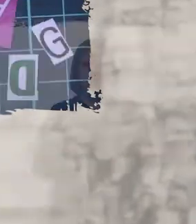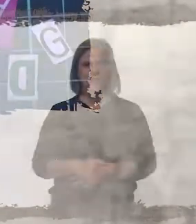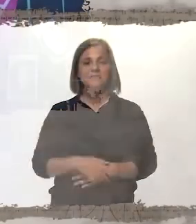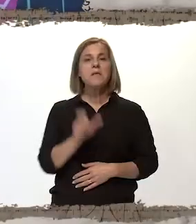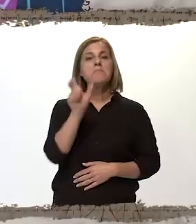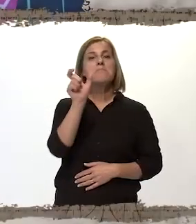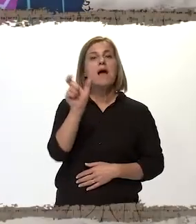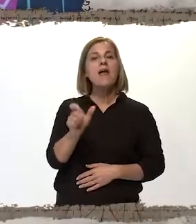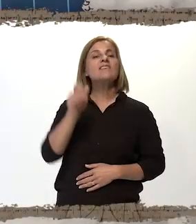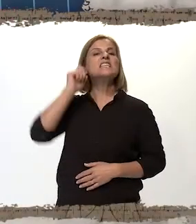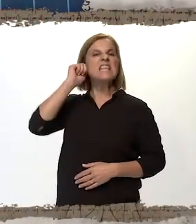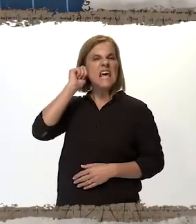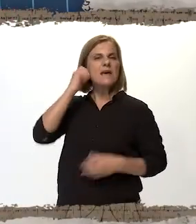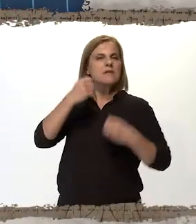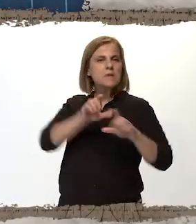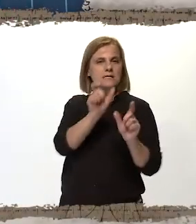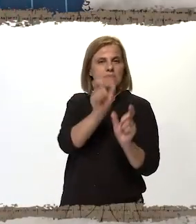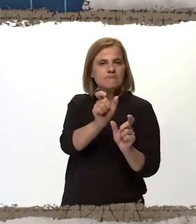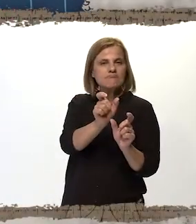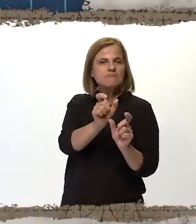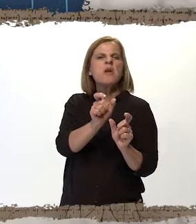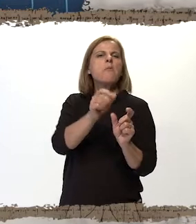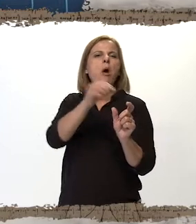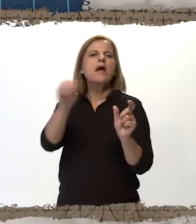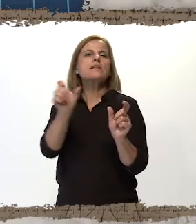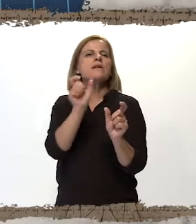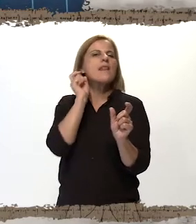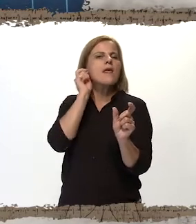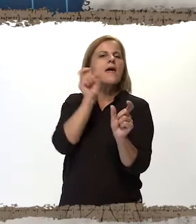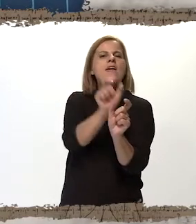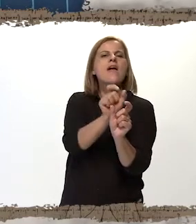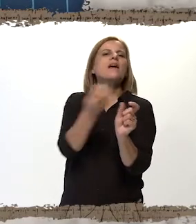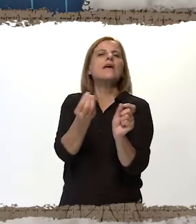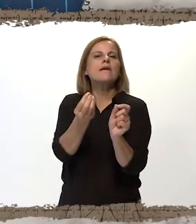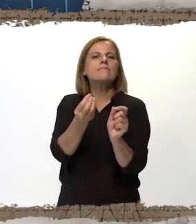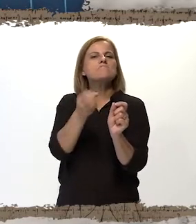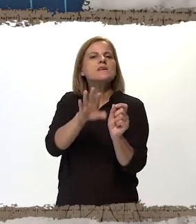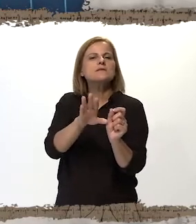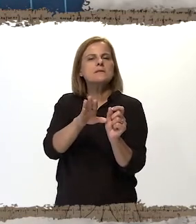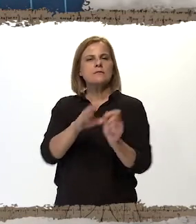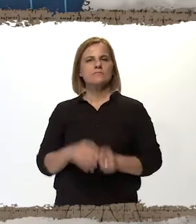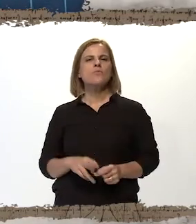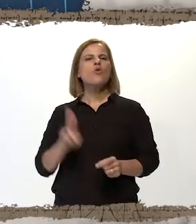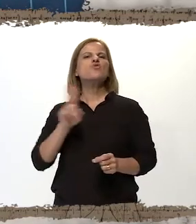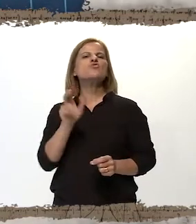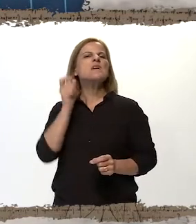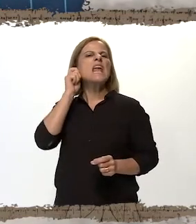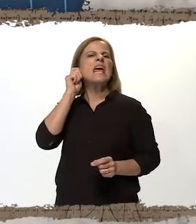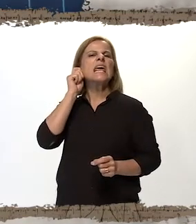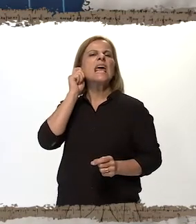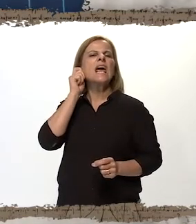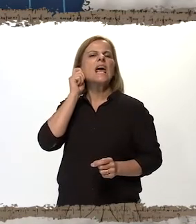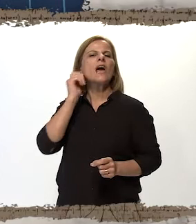Palabras con G. ¿Qué podemos escribir con G? ¿Cómo suena la letra G?